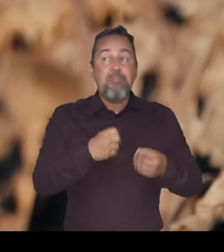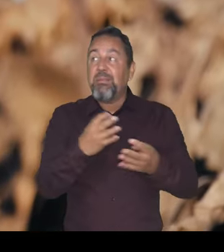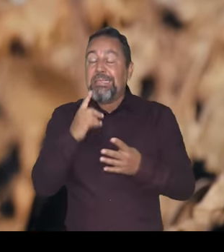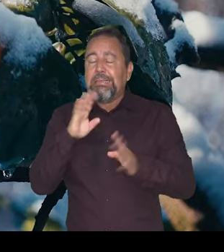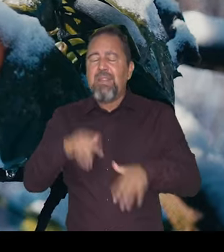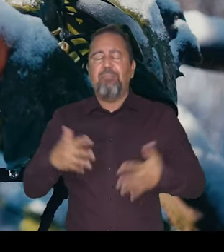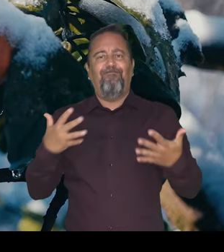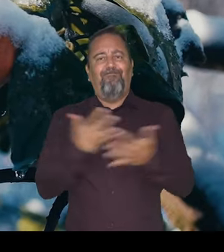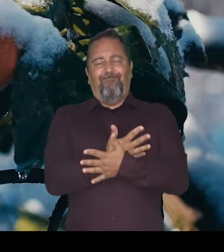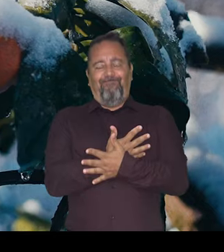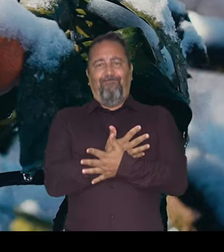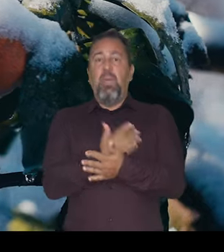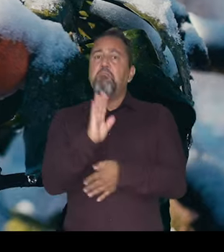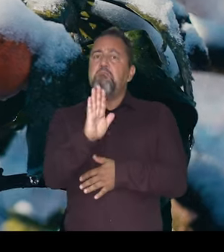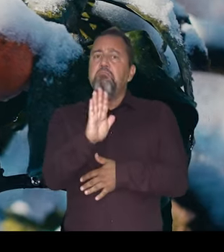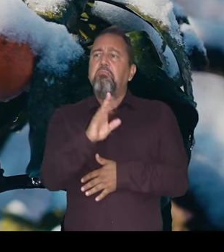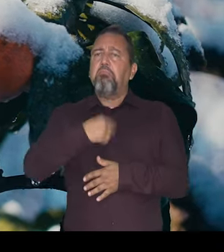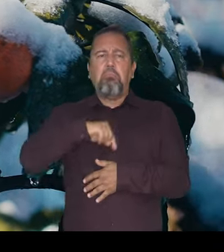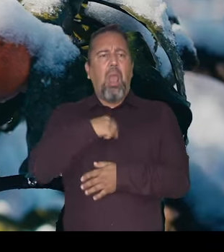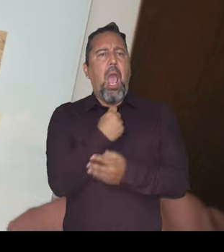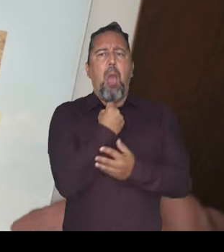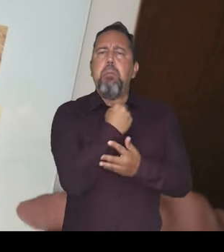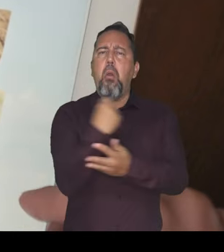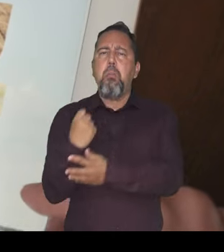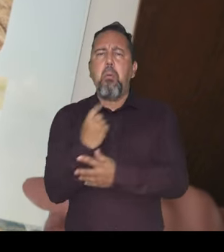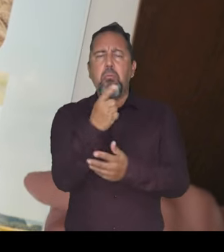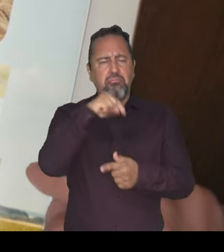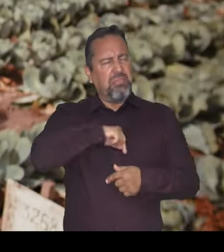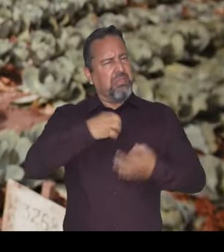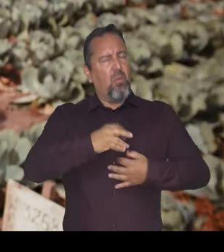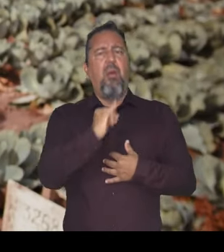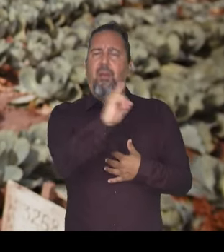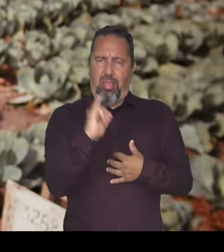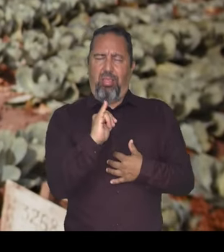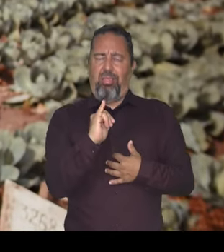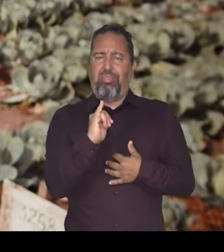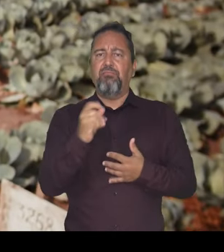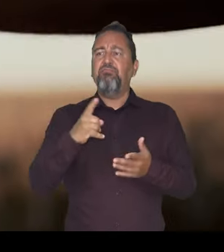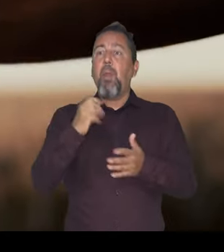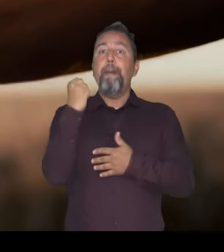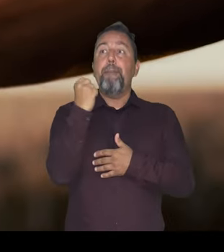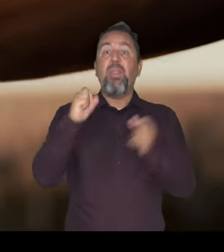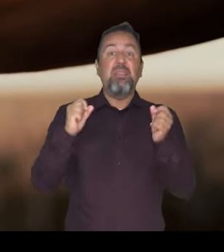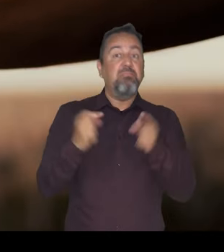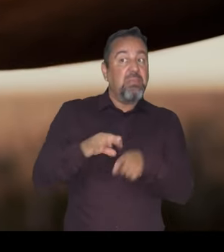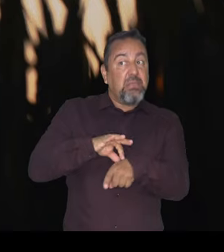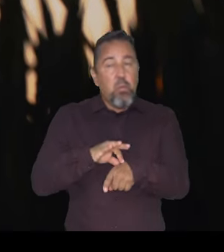Seguro que non todo sairá como esperas, pero contas con o seu apoio para sentirse seguro.